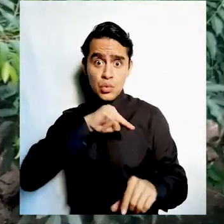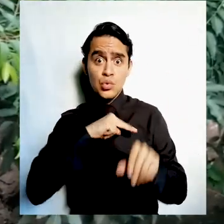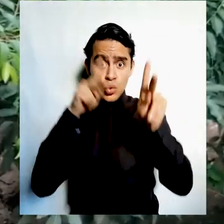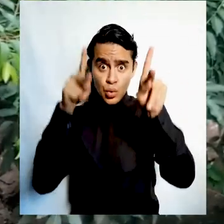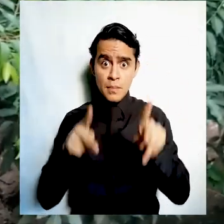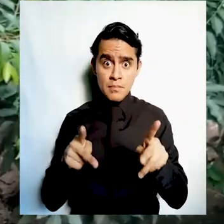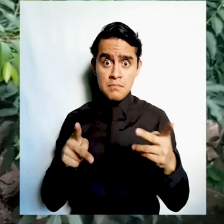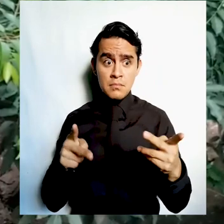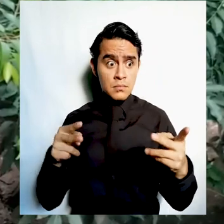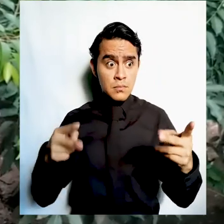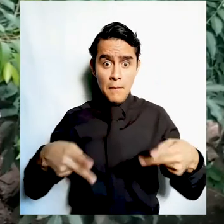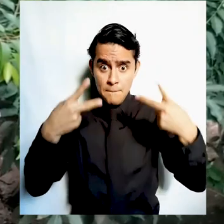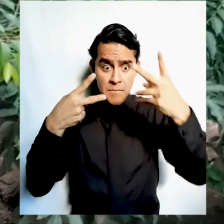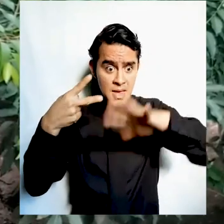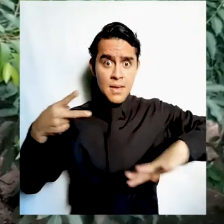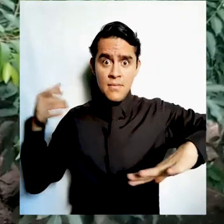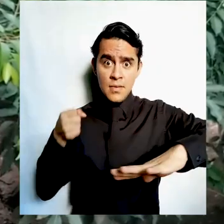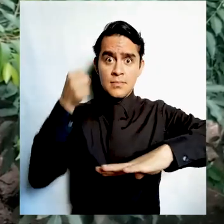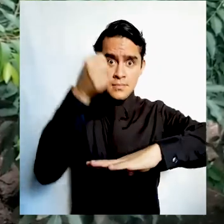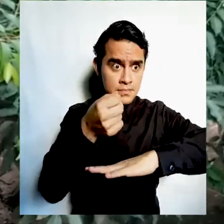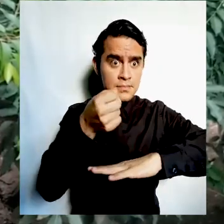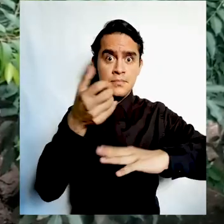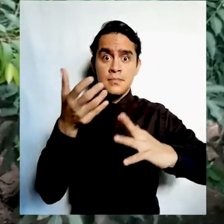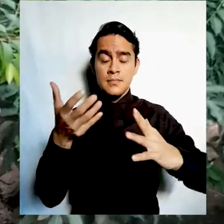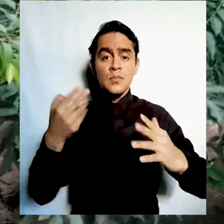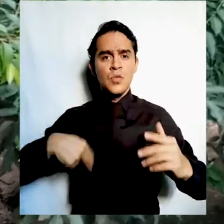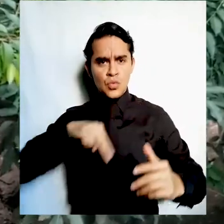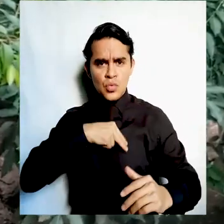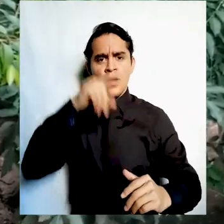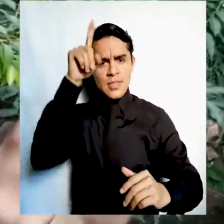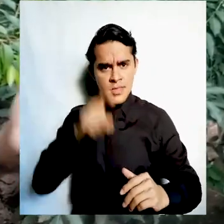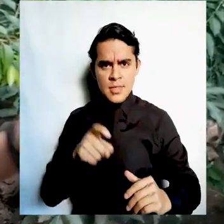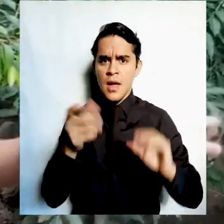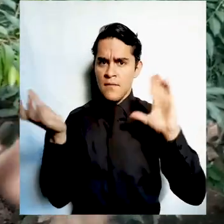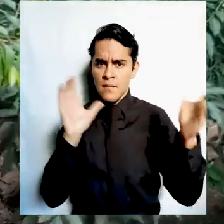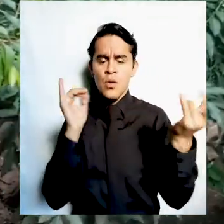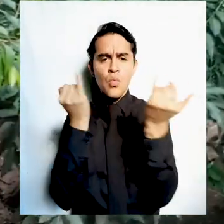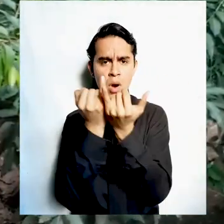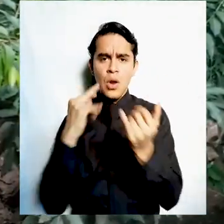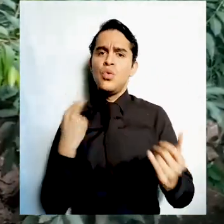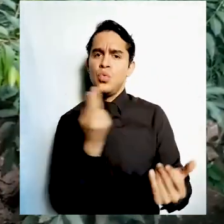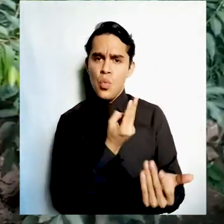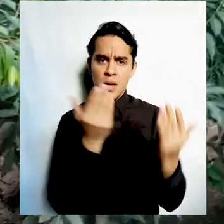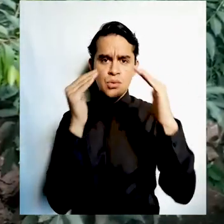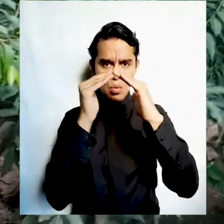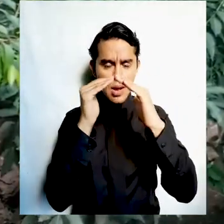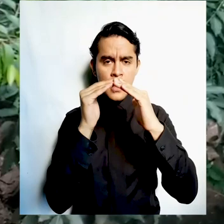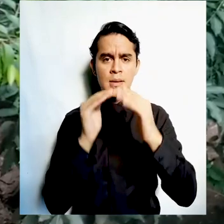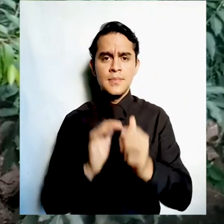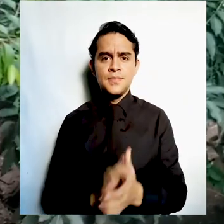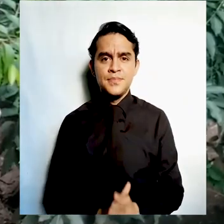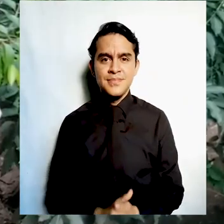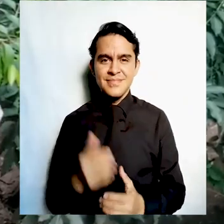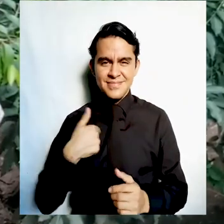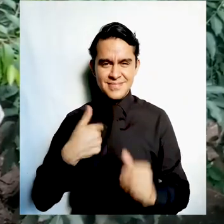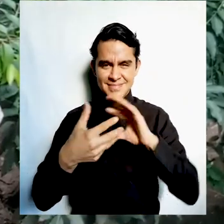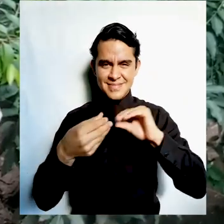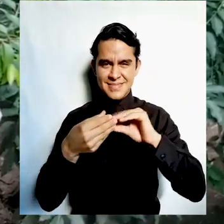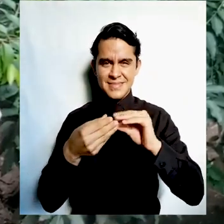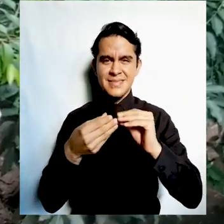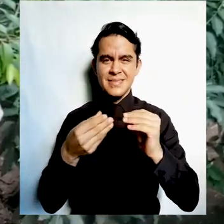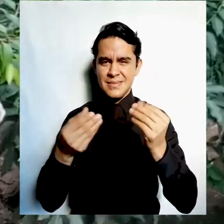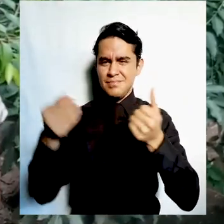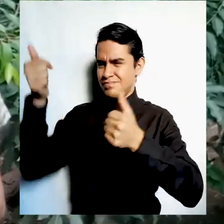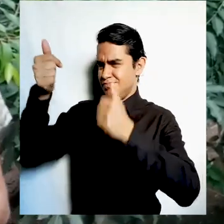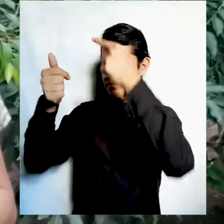el medio ambiente y debemos de considerarlo como si fuera nuestro hogar habló también acerca de los elementos artificiales